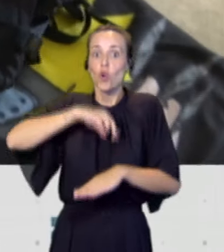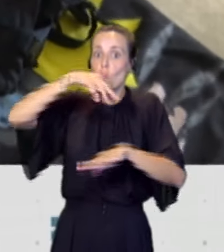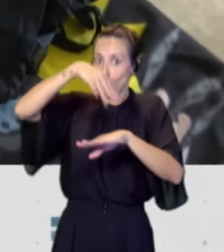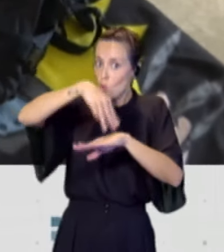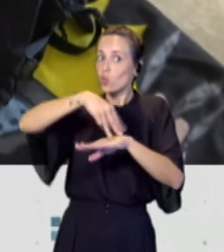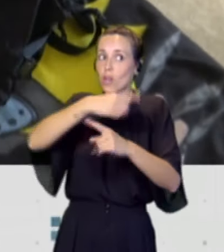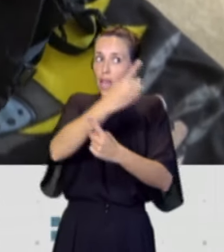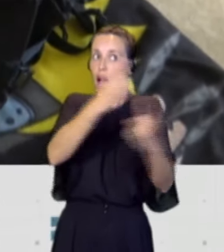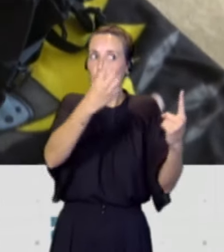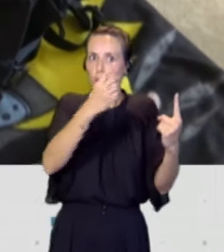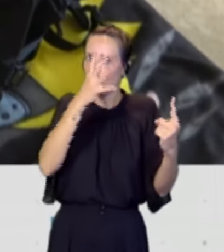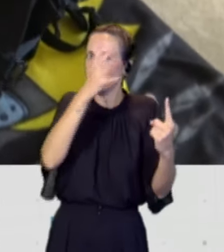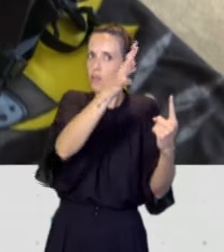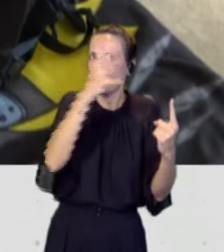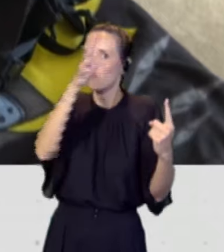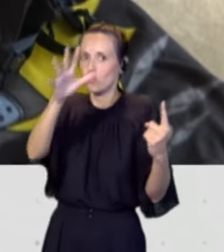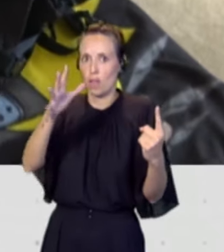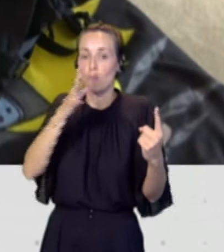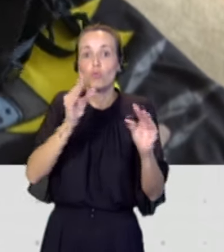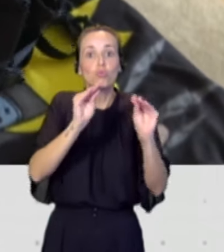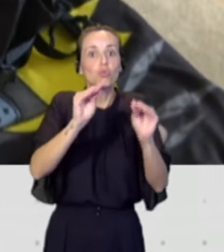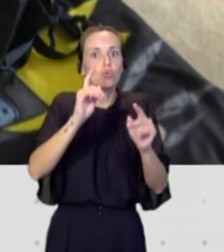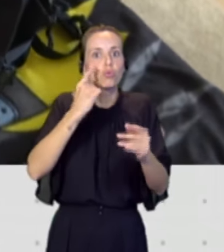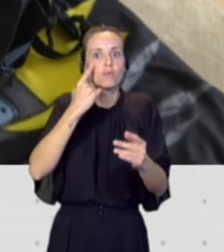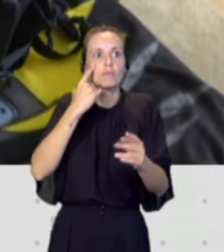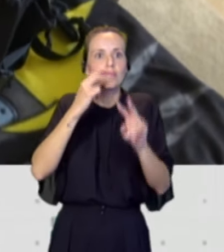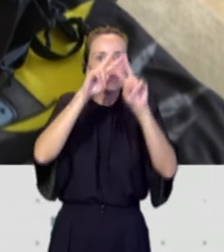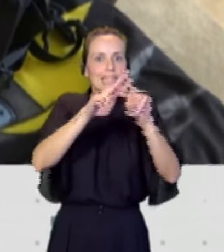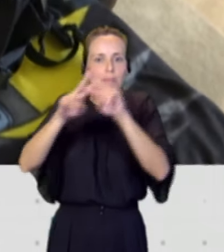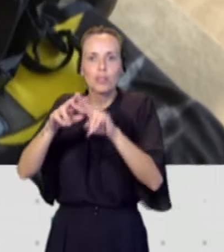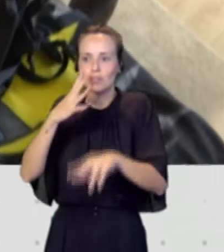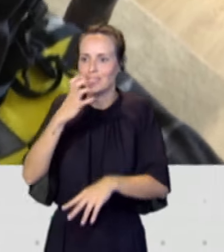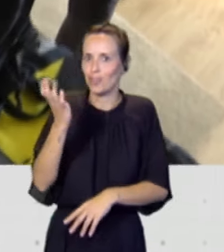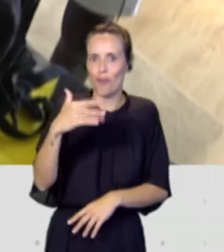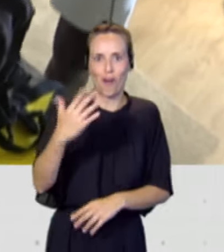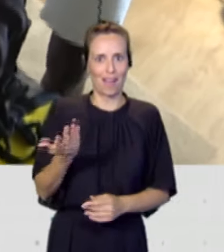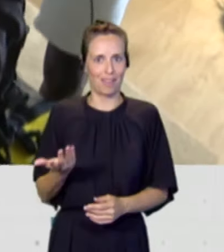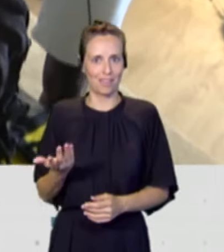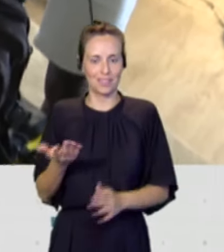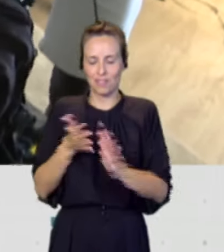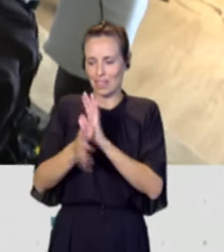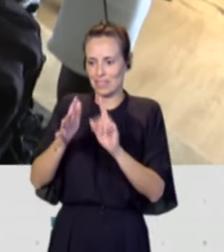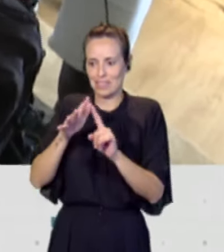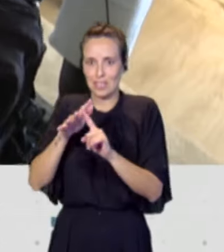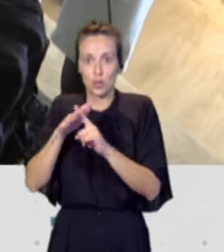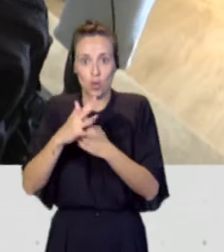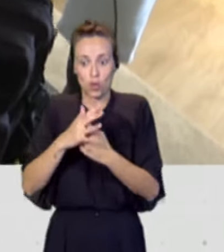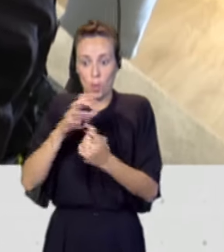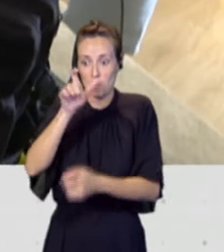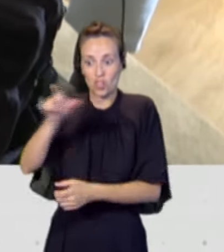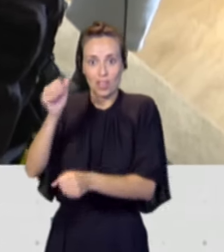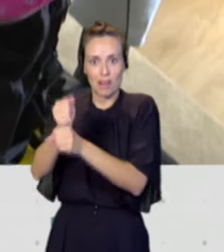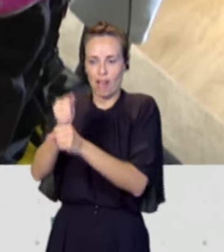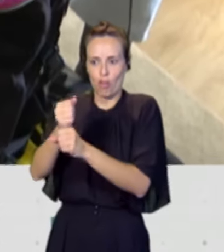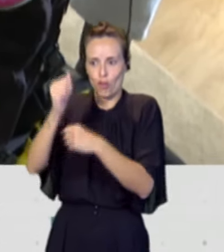por no estar haciendo un seguimiento serio y real de esta situación que atraviesan los trabajadores.